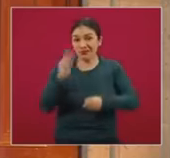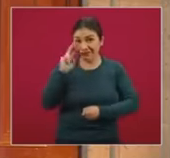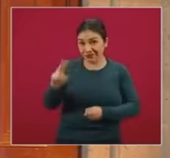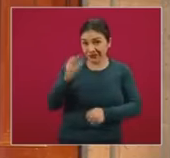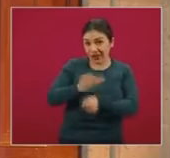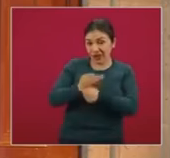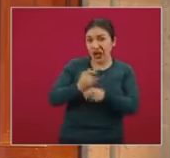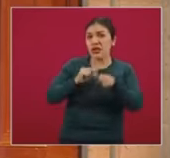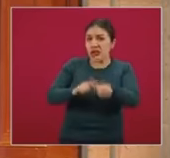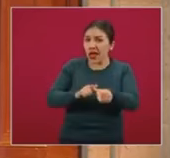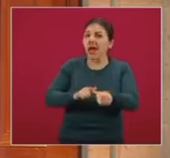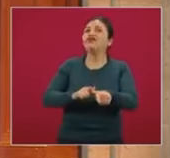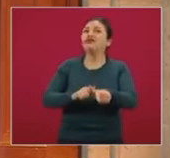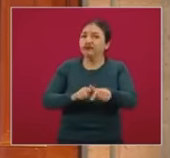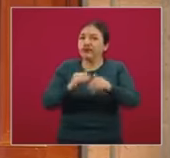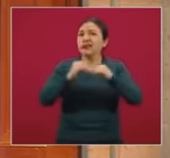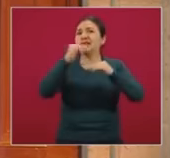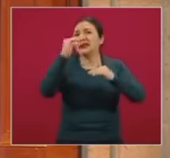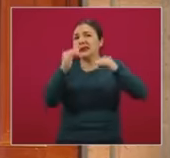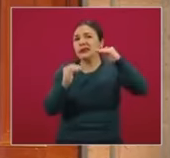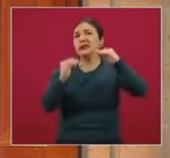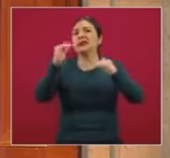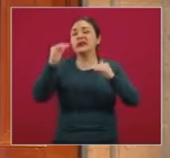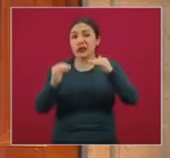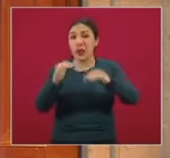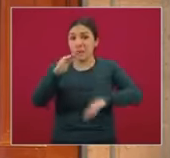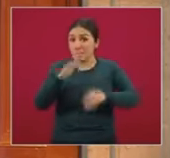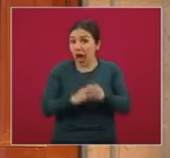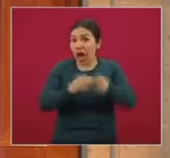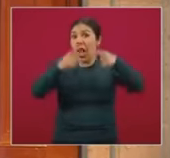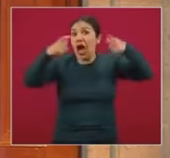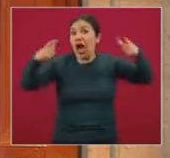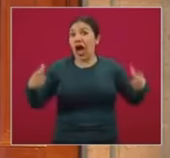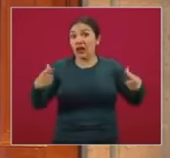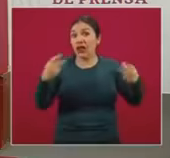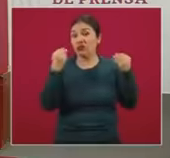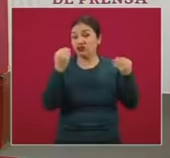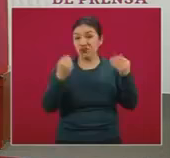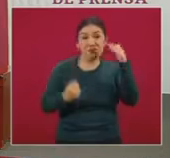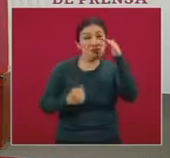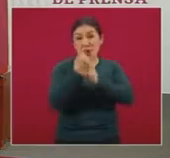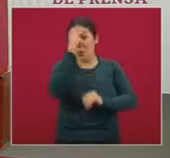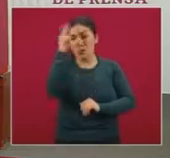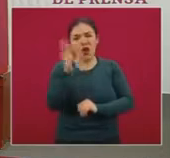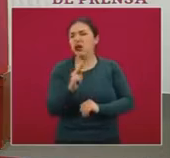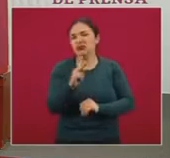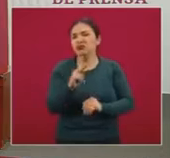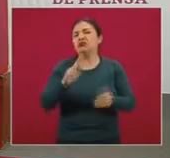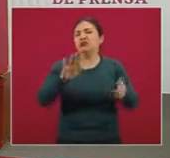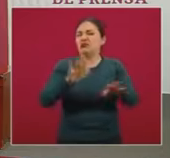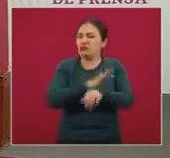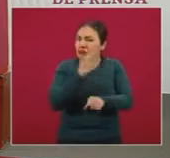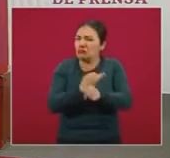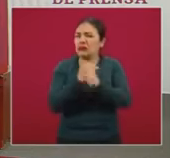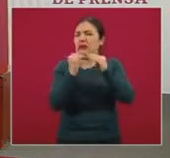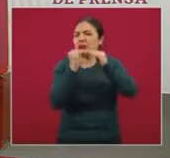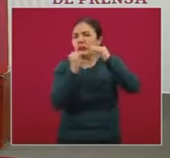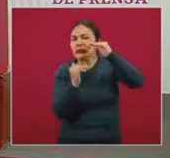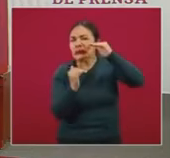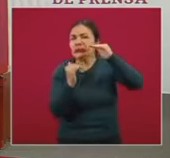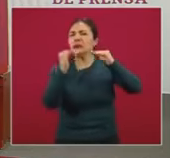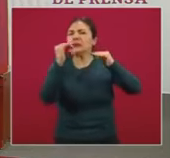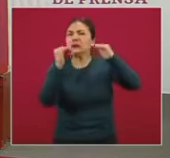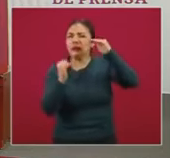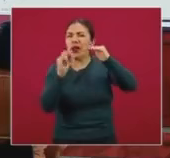ha estado estable y ha podido en su momento evitar que crezca, inclusive ha tenido tendencias de disminuir algunos